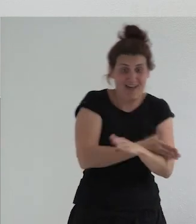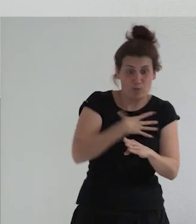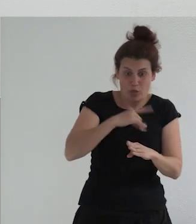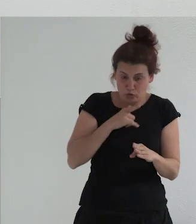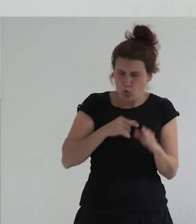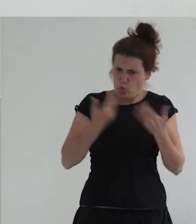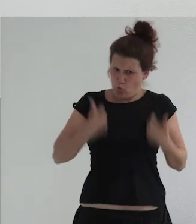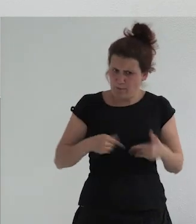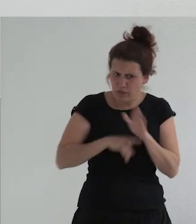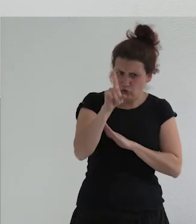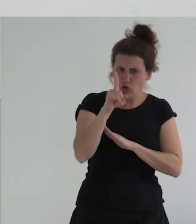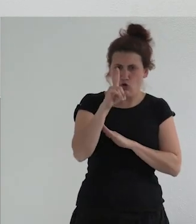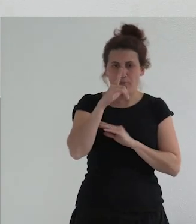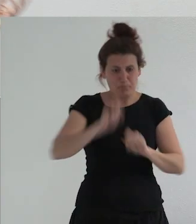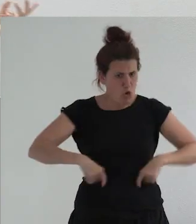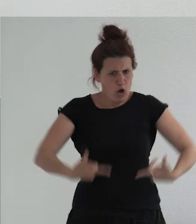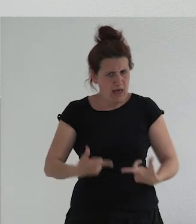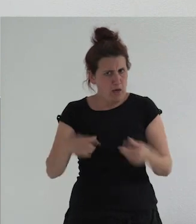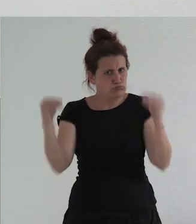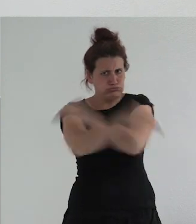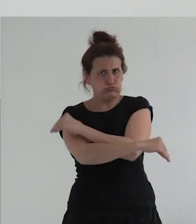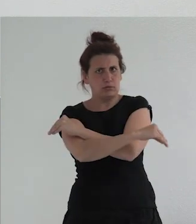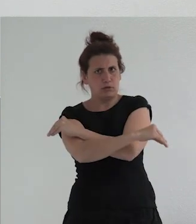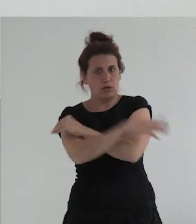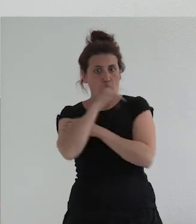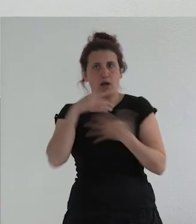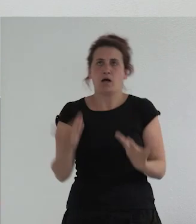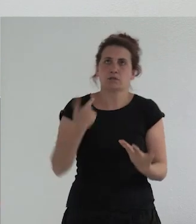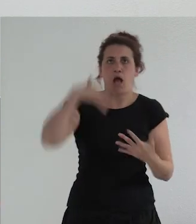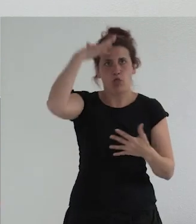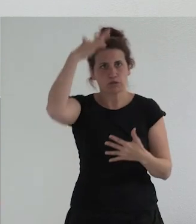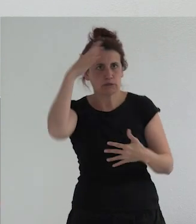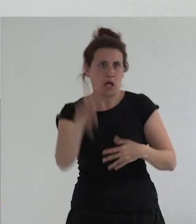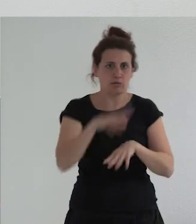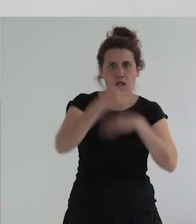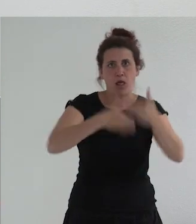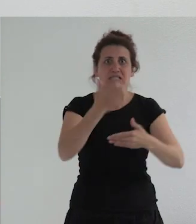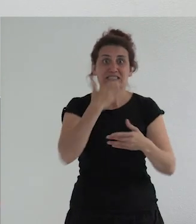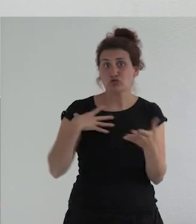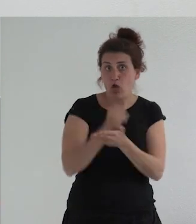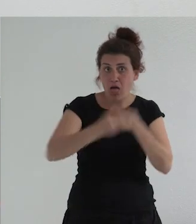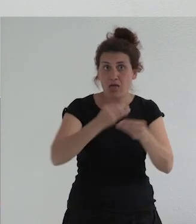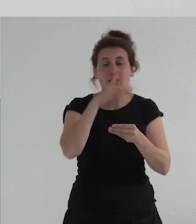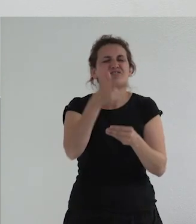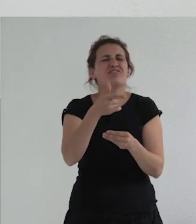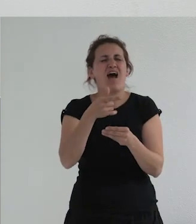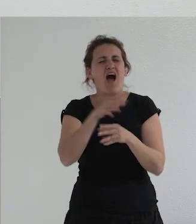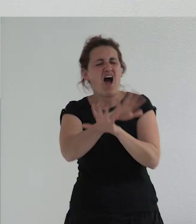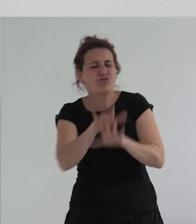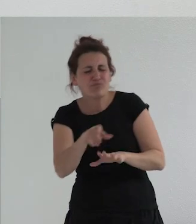desarrollo de su cuerpo vaya en una dirección biológicamente opuesta a su identidad y entonces así cuando sea adolescente y hacemos todo esto ¿qué es lo que estamos diciendo de fondo?